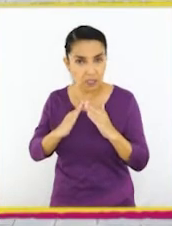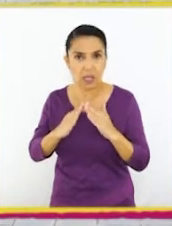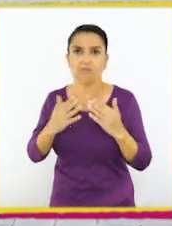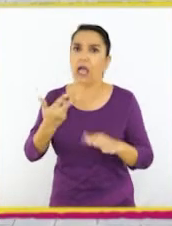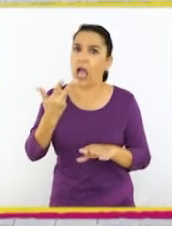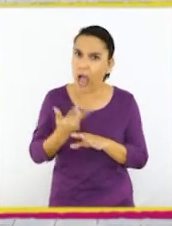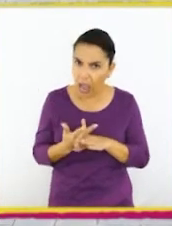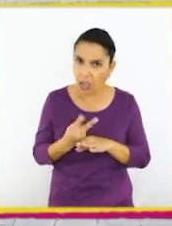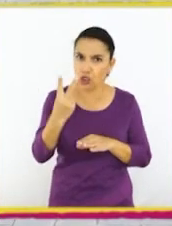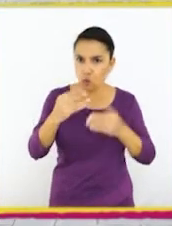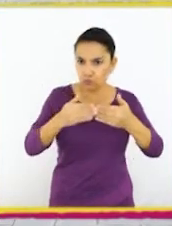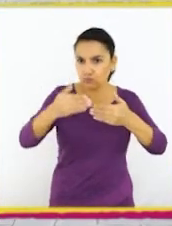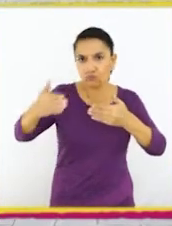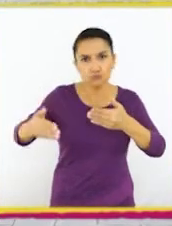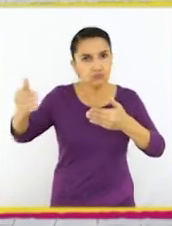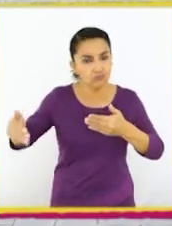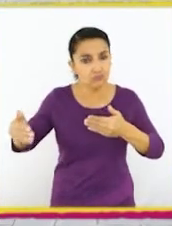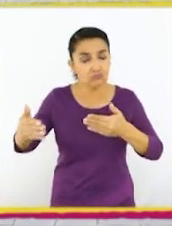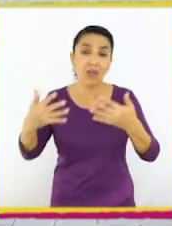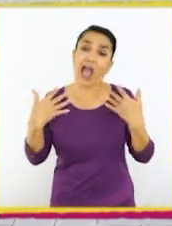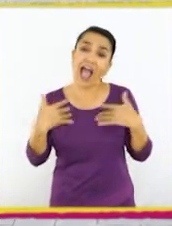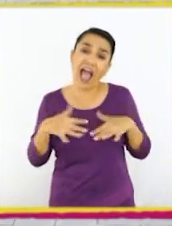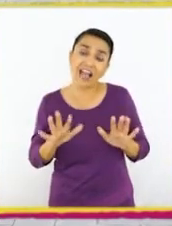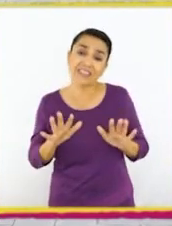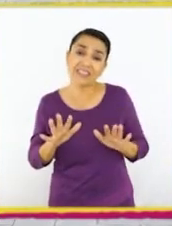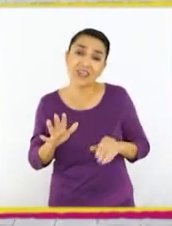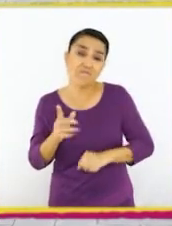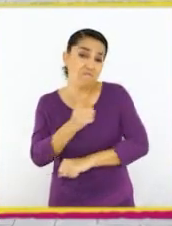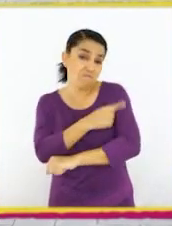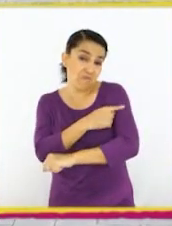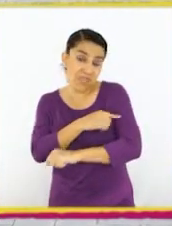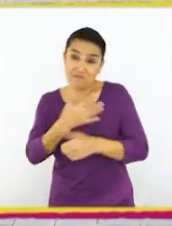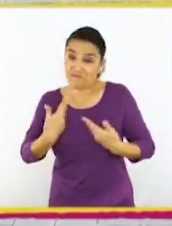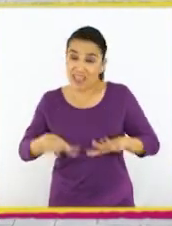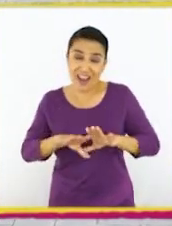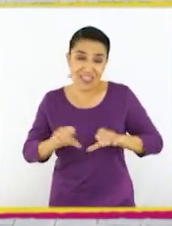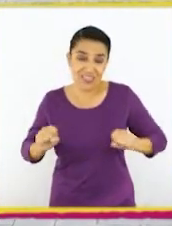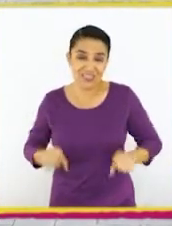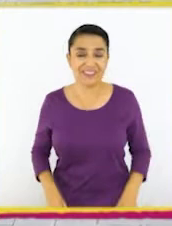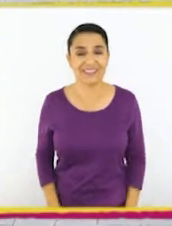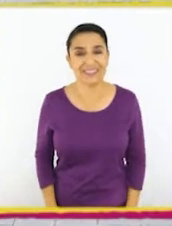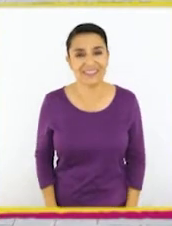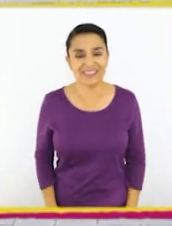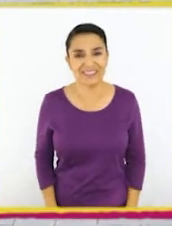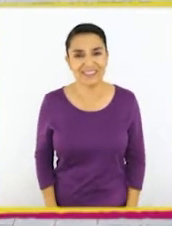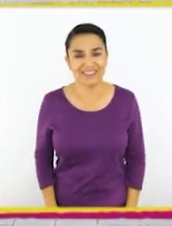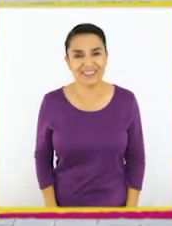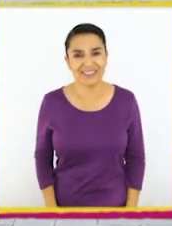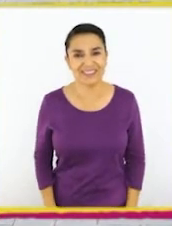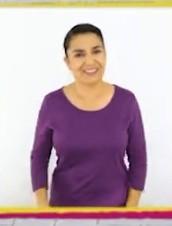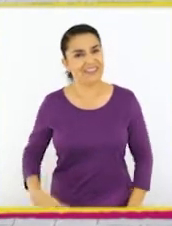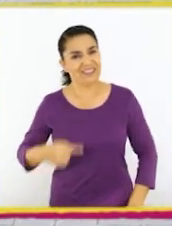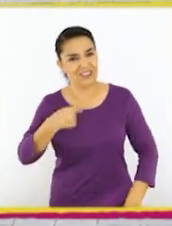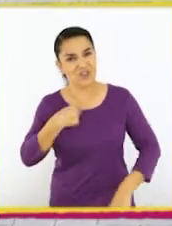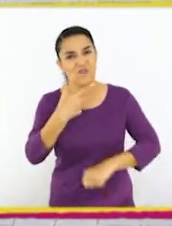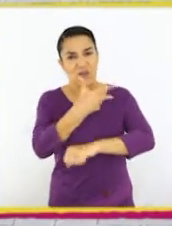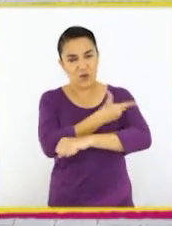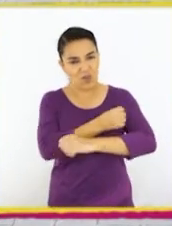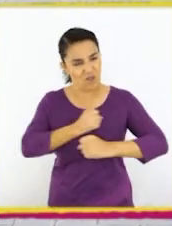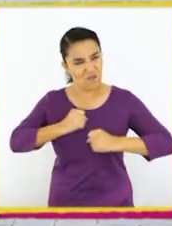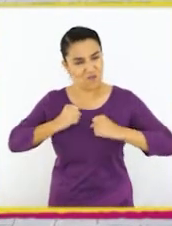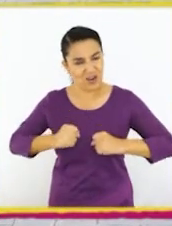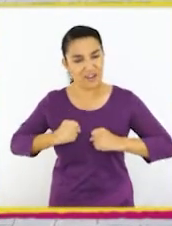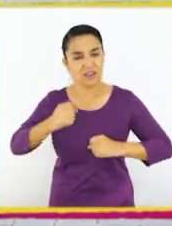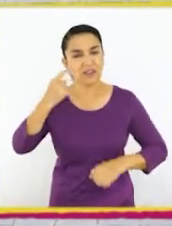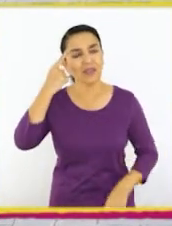resulta que hay uno a dos cuadras. Así que, miren, ya estoy listo. Estoy vacunado y